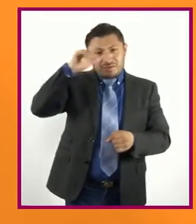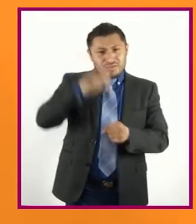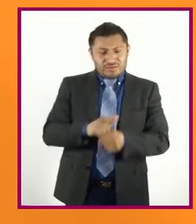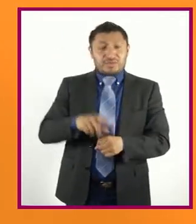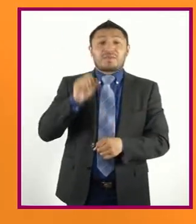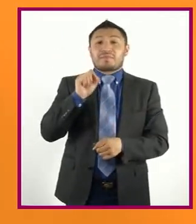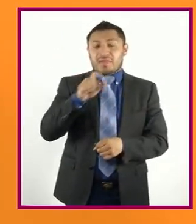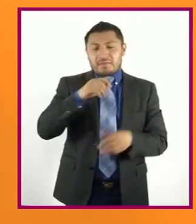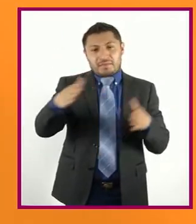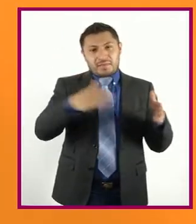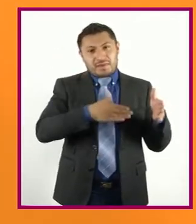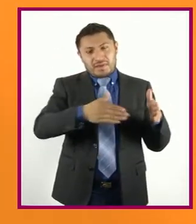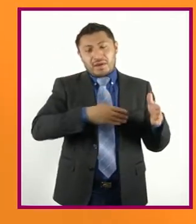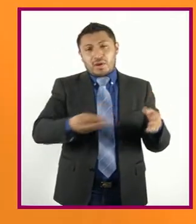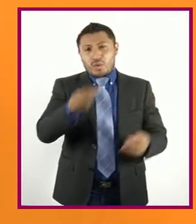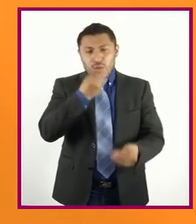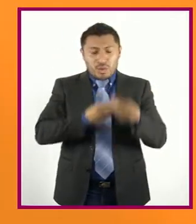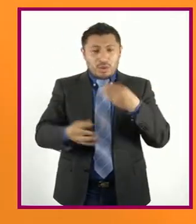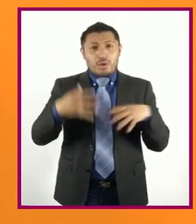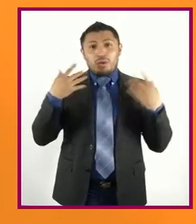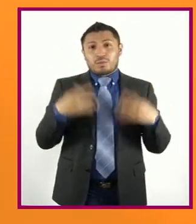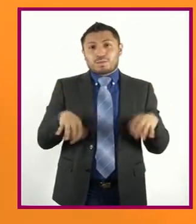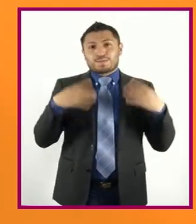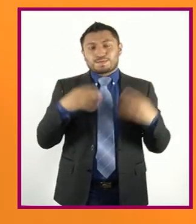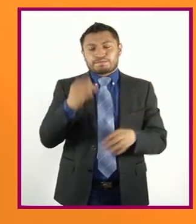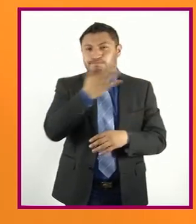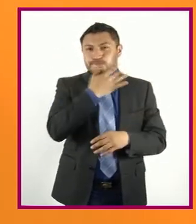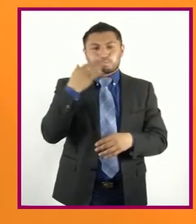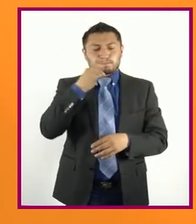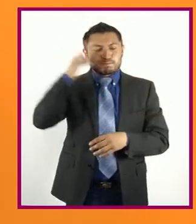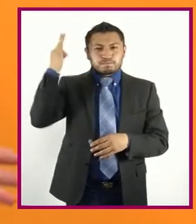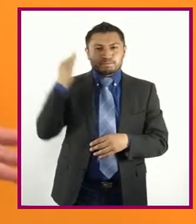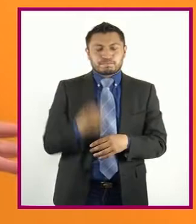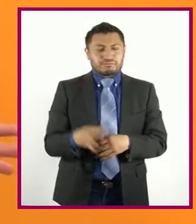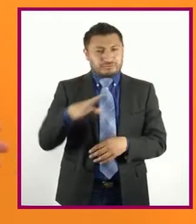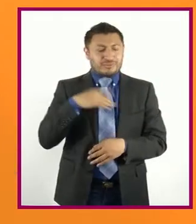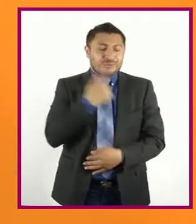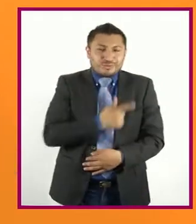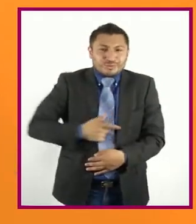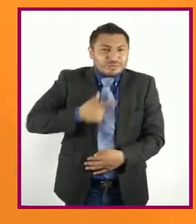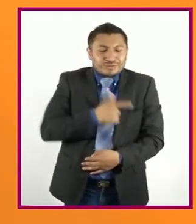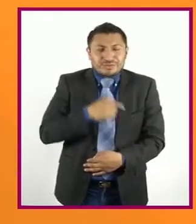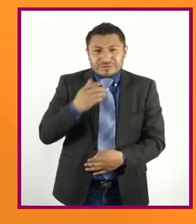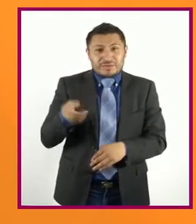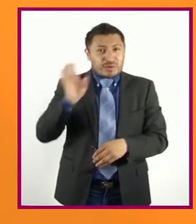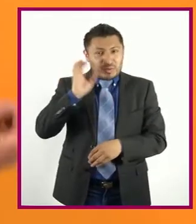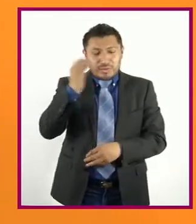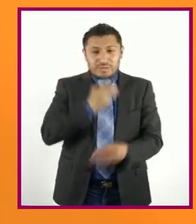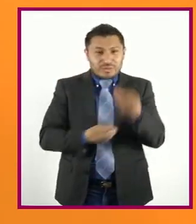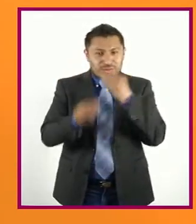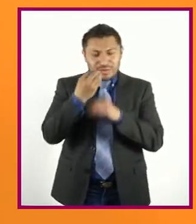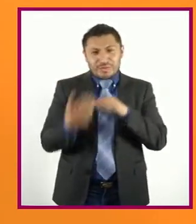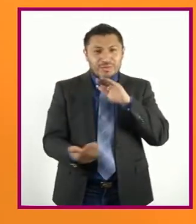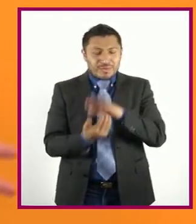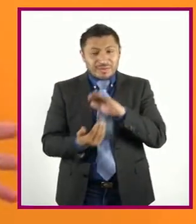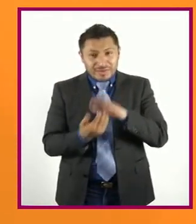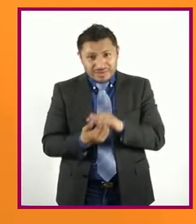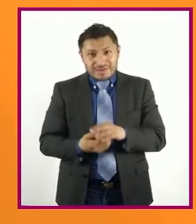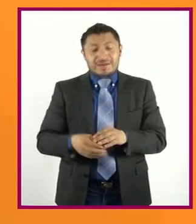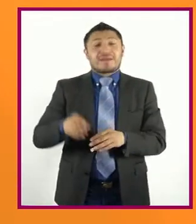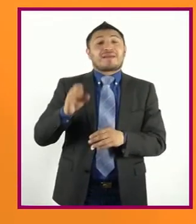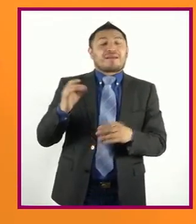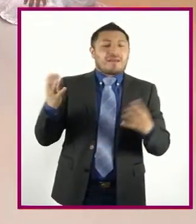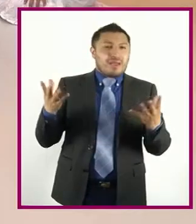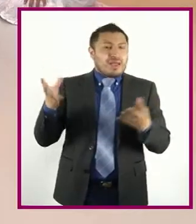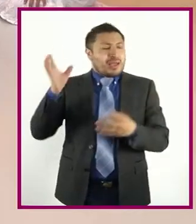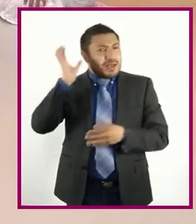platillos Son poemas Que se disfrutan En la mesa A cada bocado Con el son De